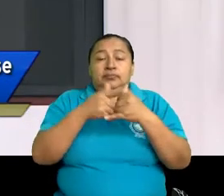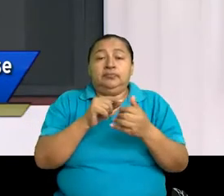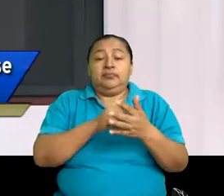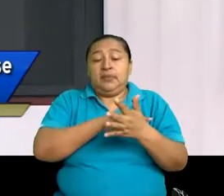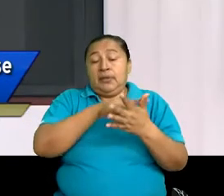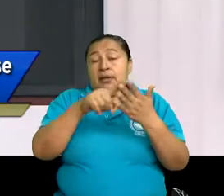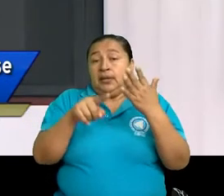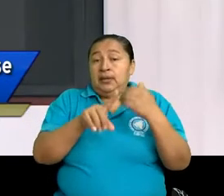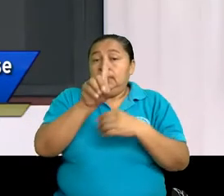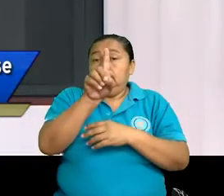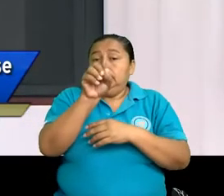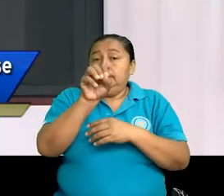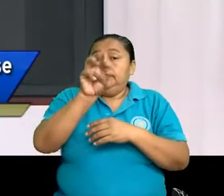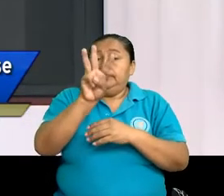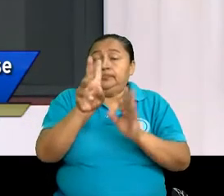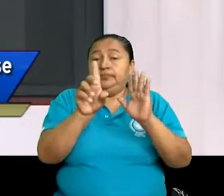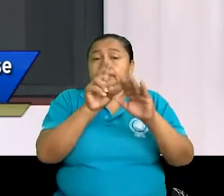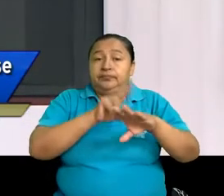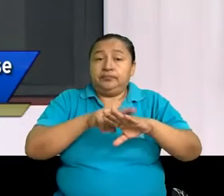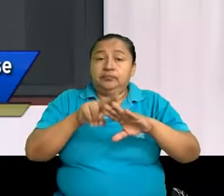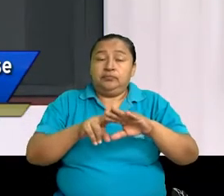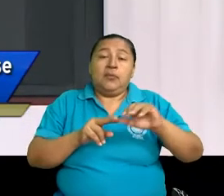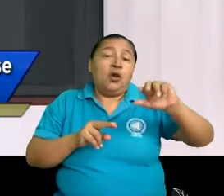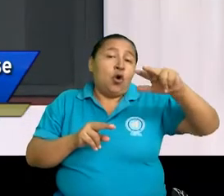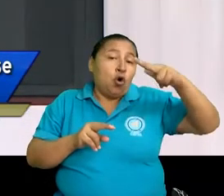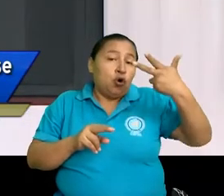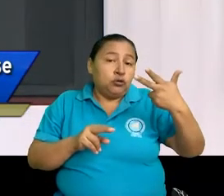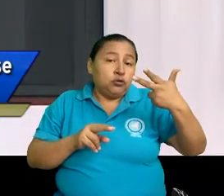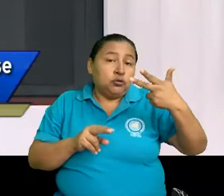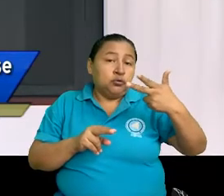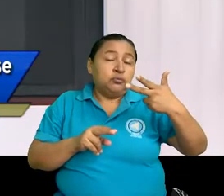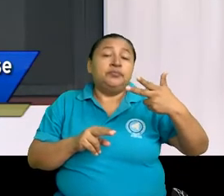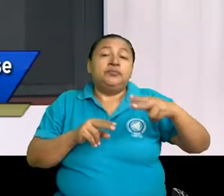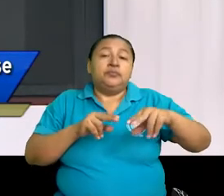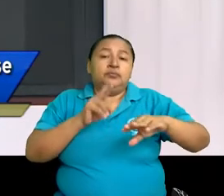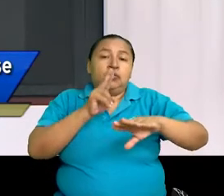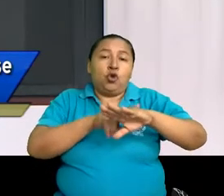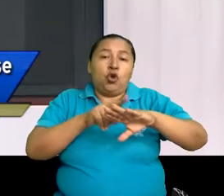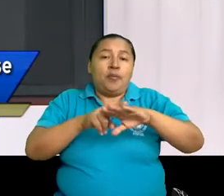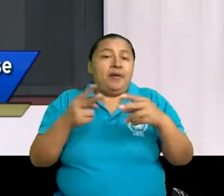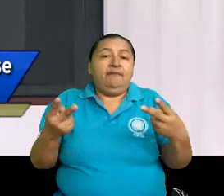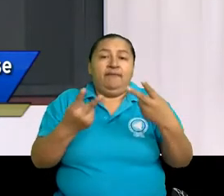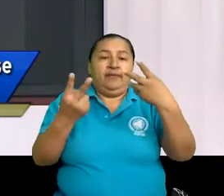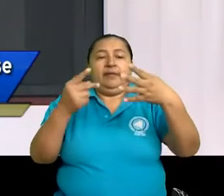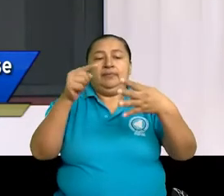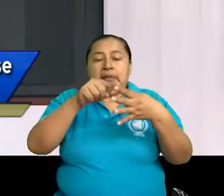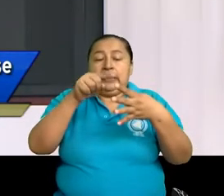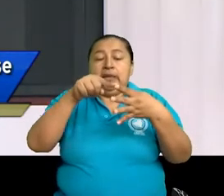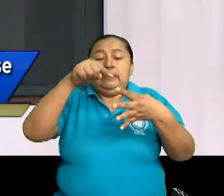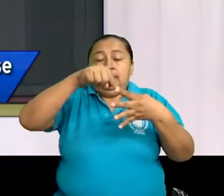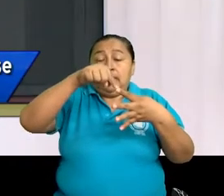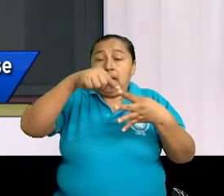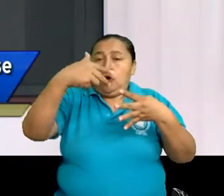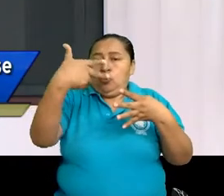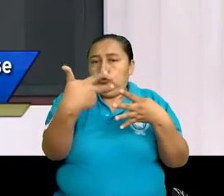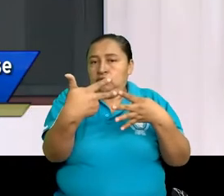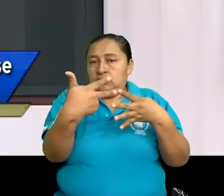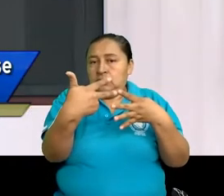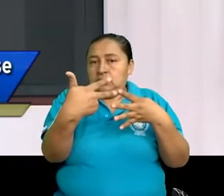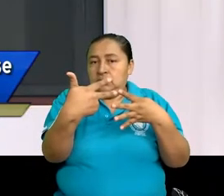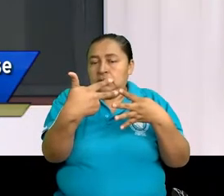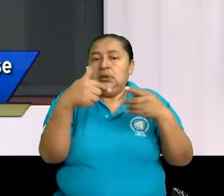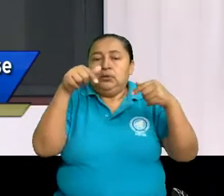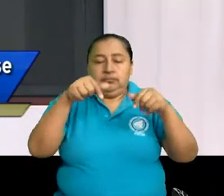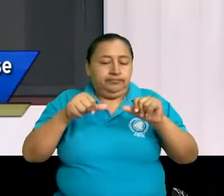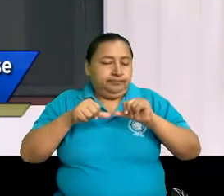103 normas jurídicas, 8 son normas vigentes. 8 leyes que rigen